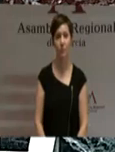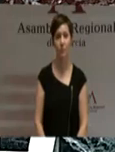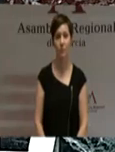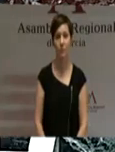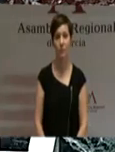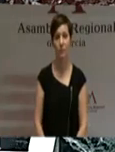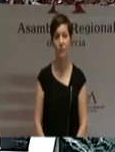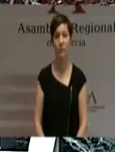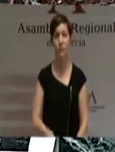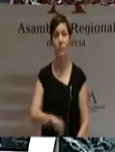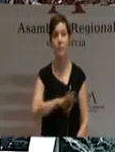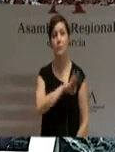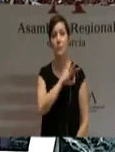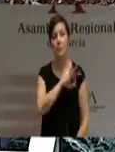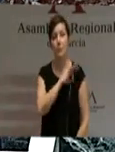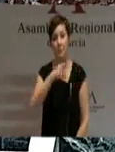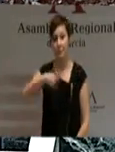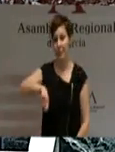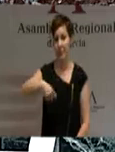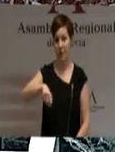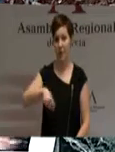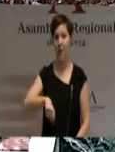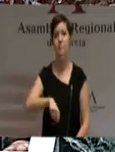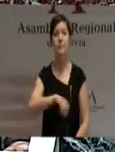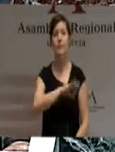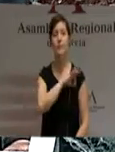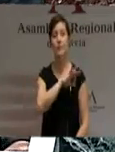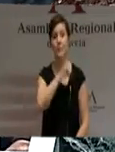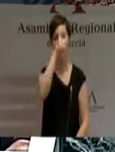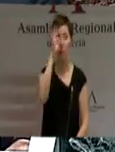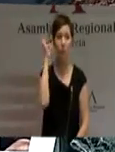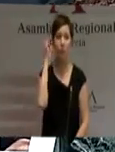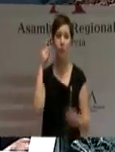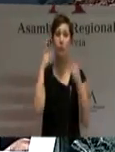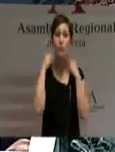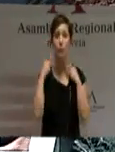Señor presidente, señoras y señores diputados,